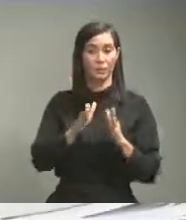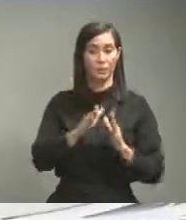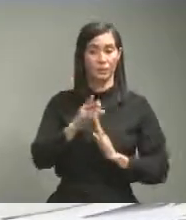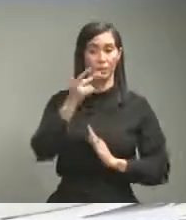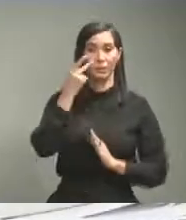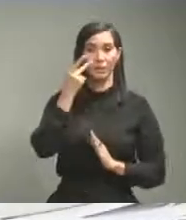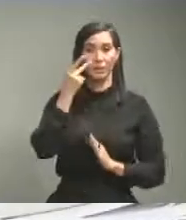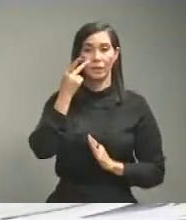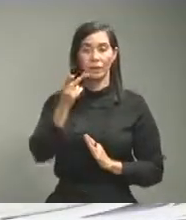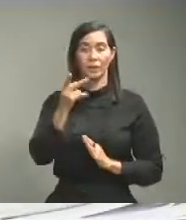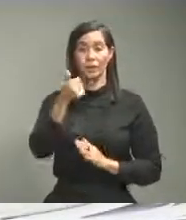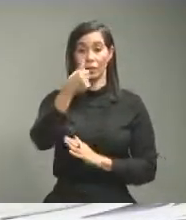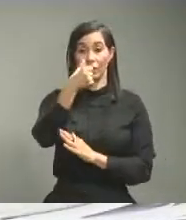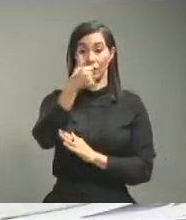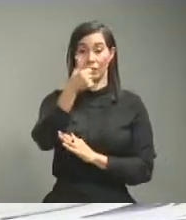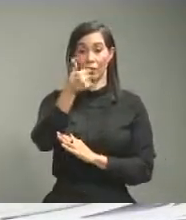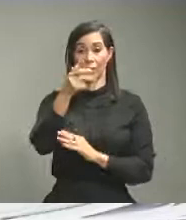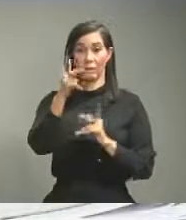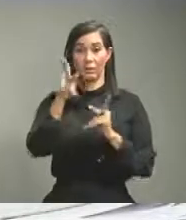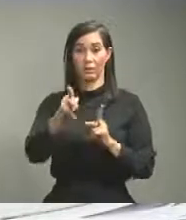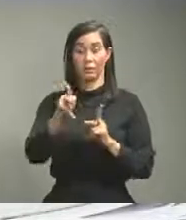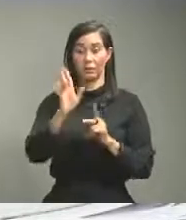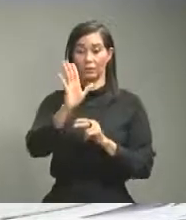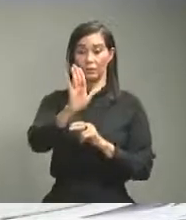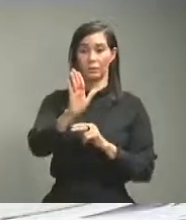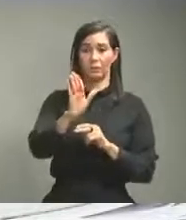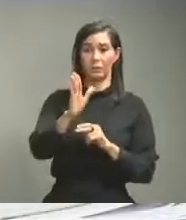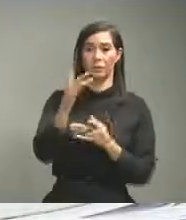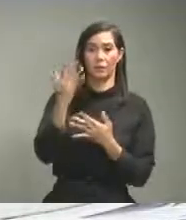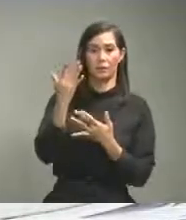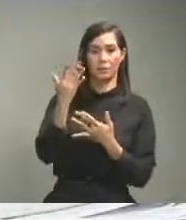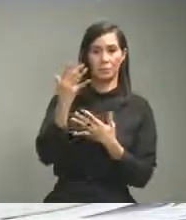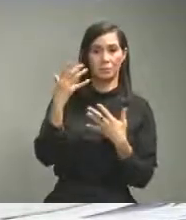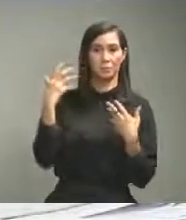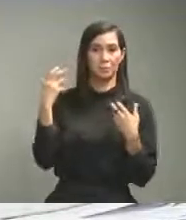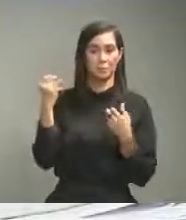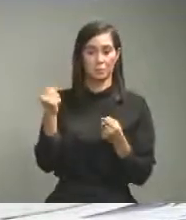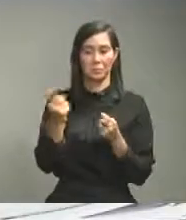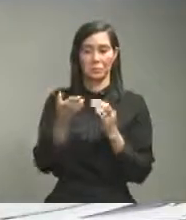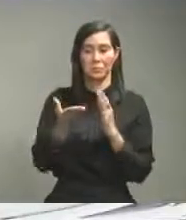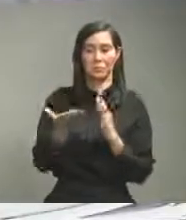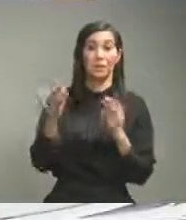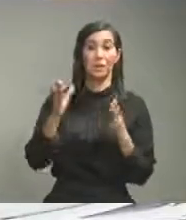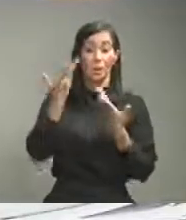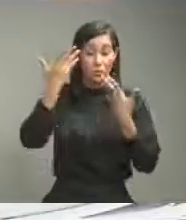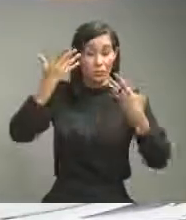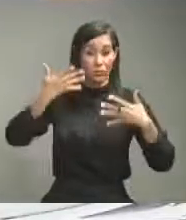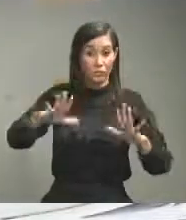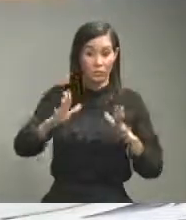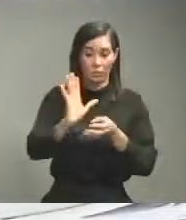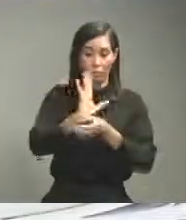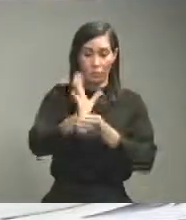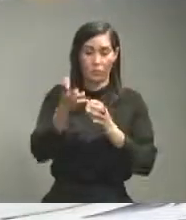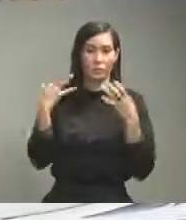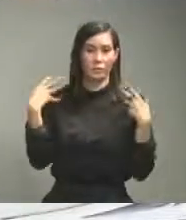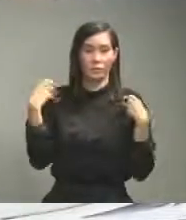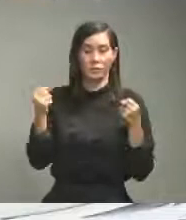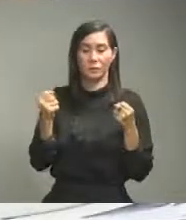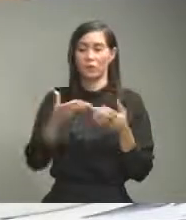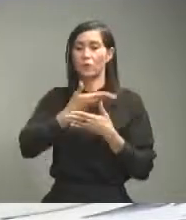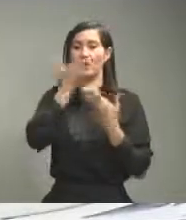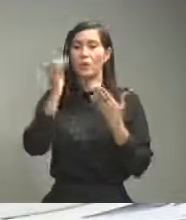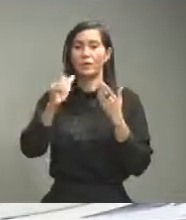10 personas que quedan en recuperación tengan una recuperación y no tengamos nuevos